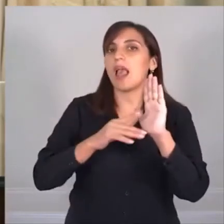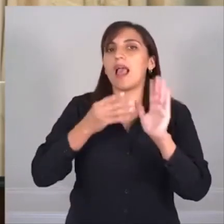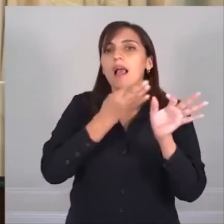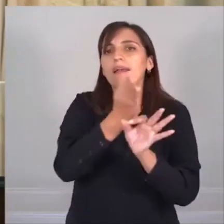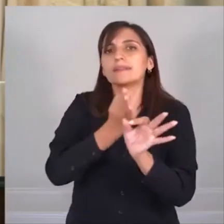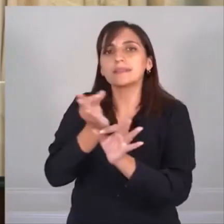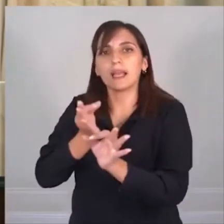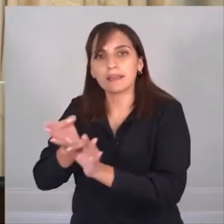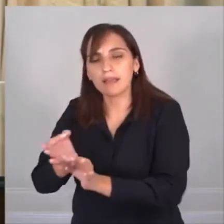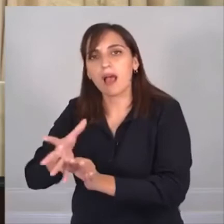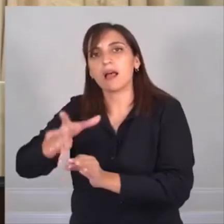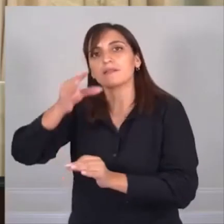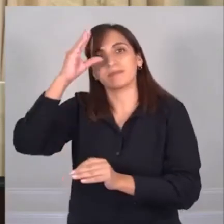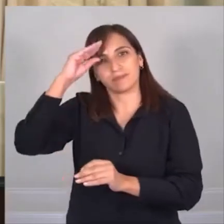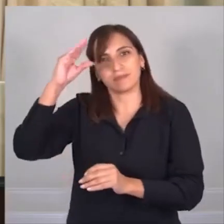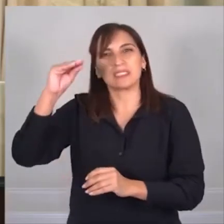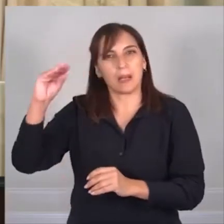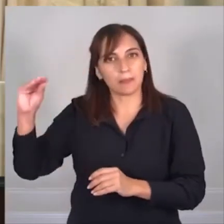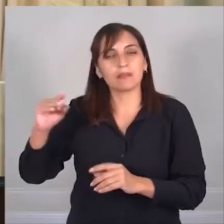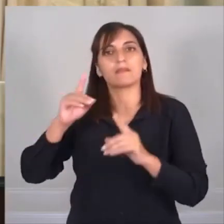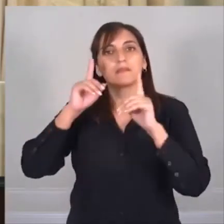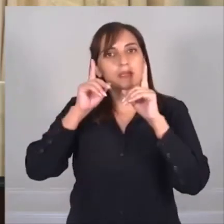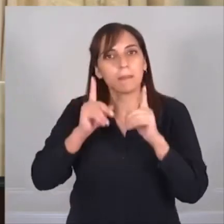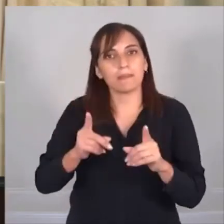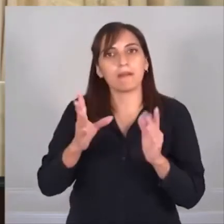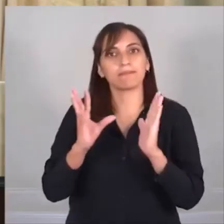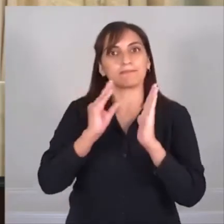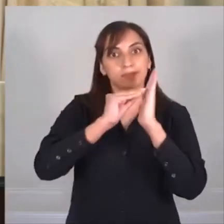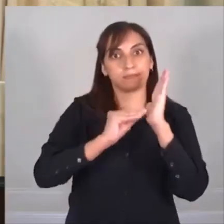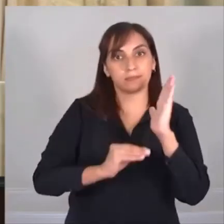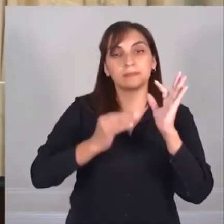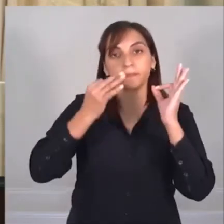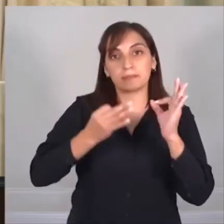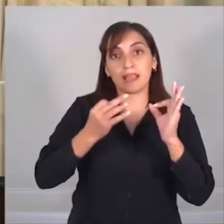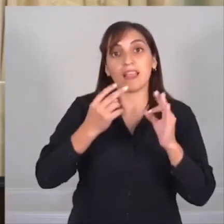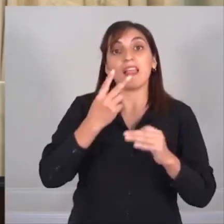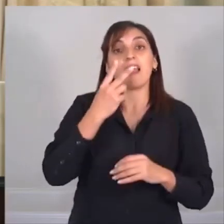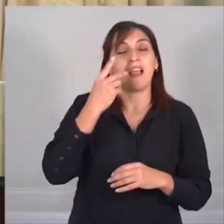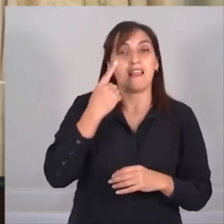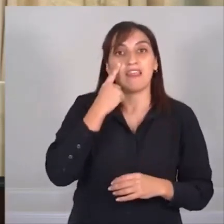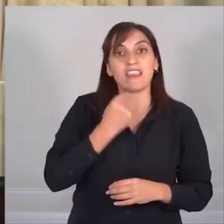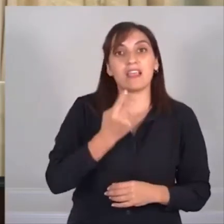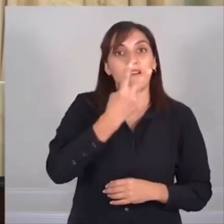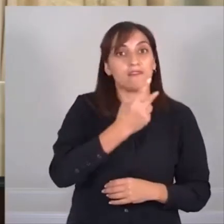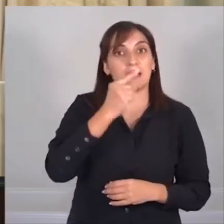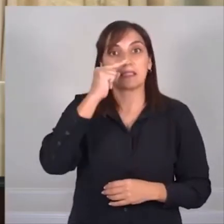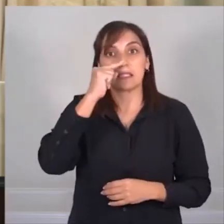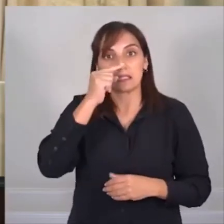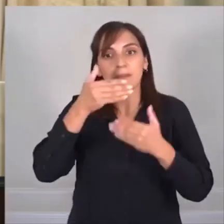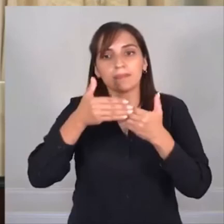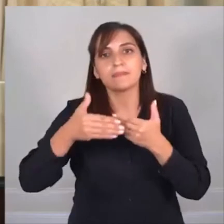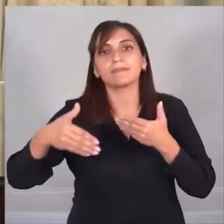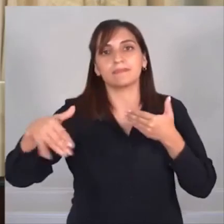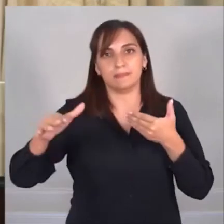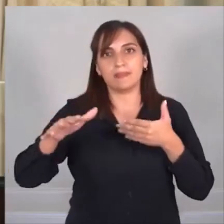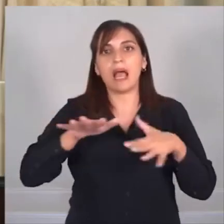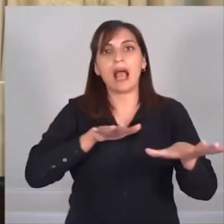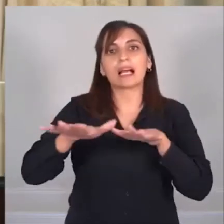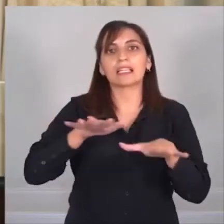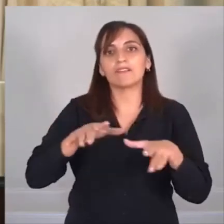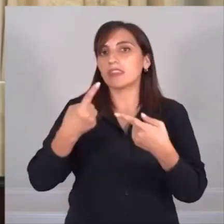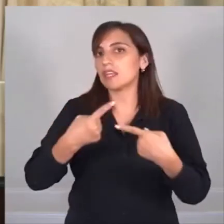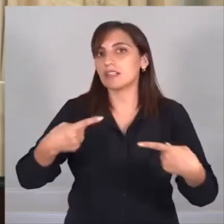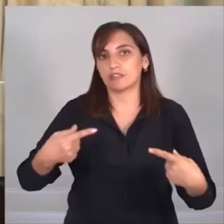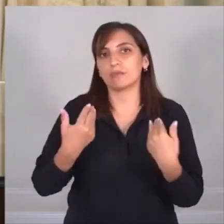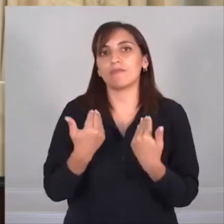de capacitación y de inscripción, recién el 27 se habilitará efectivamente el inicio de estas